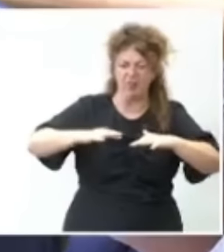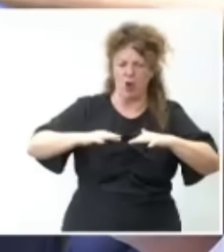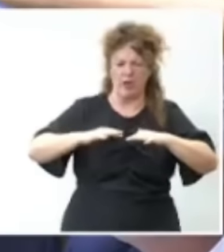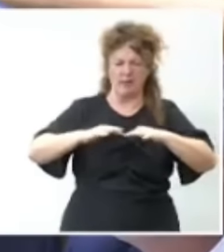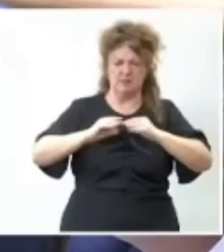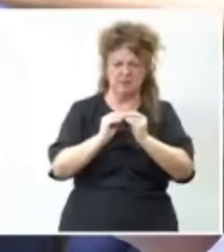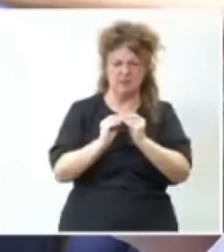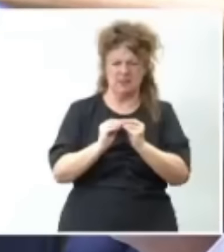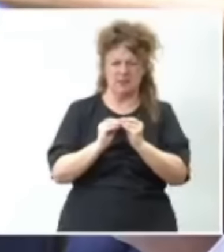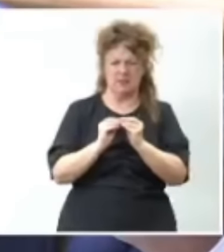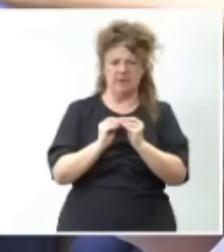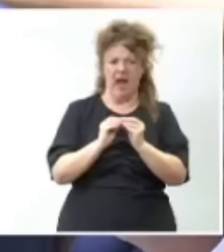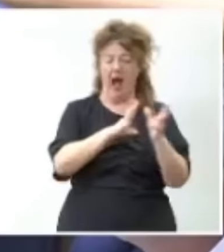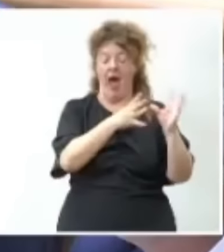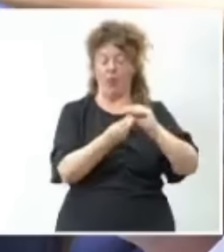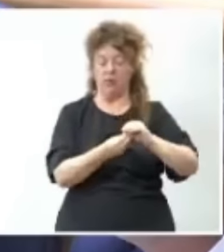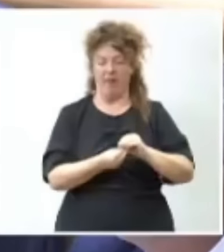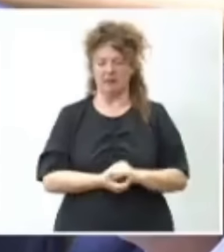adoptadas.